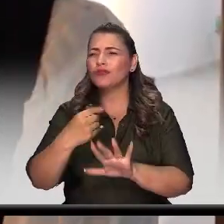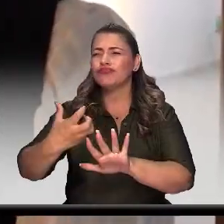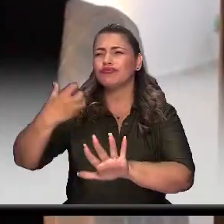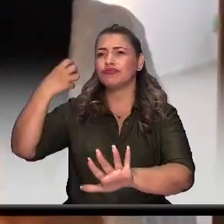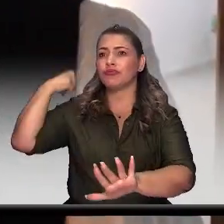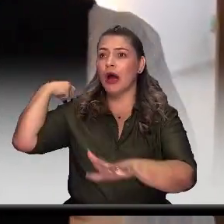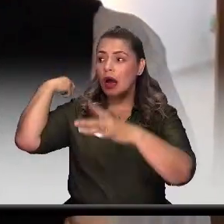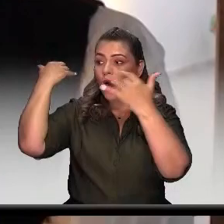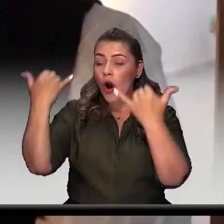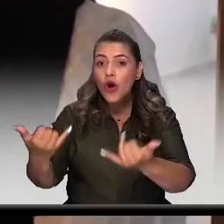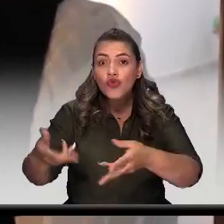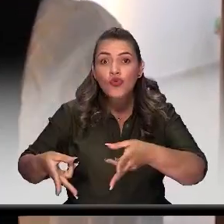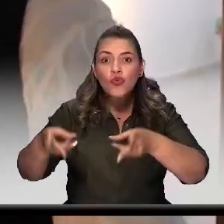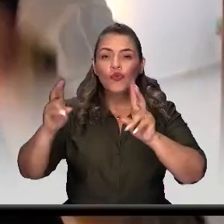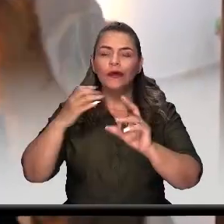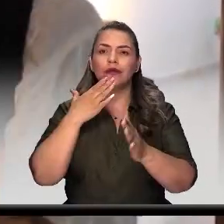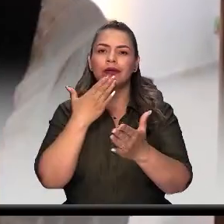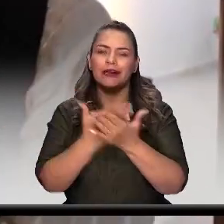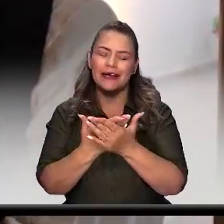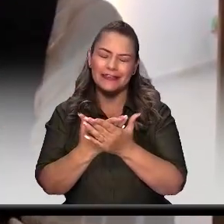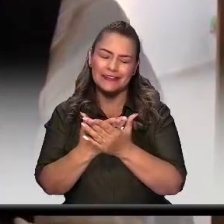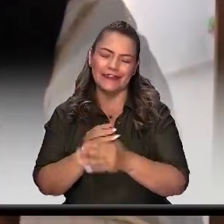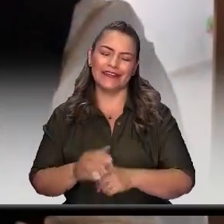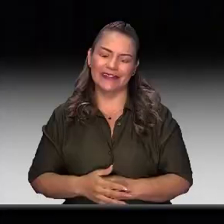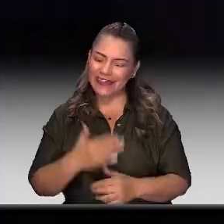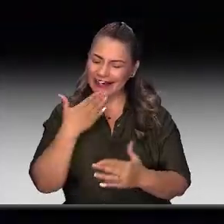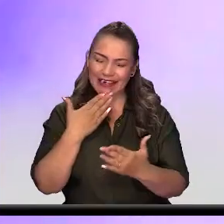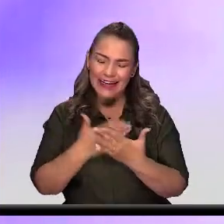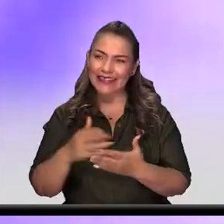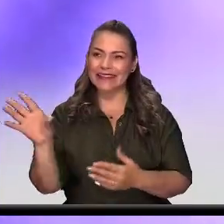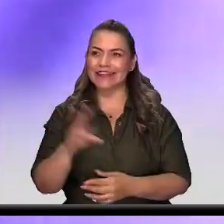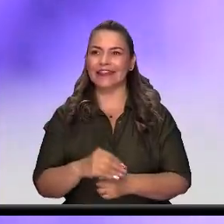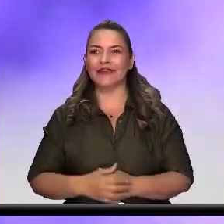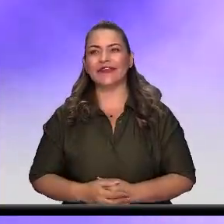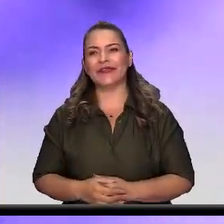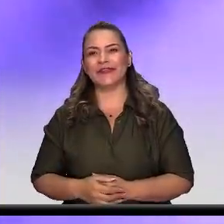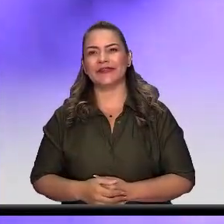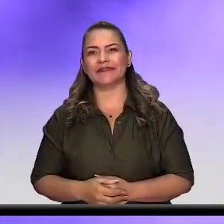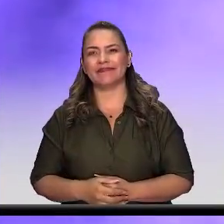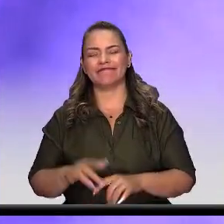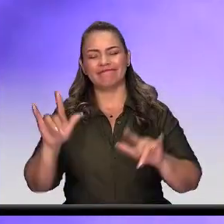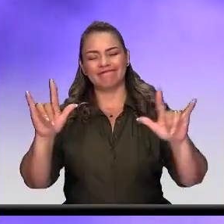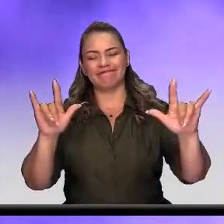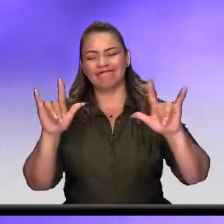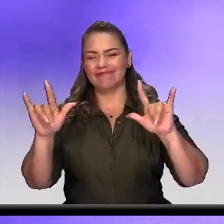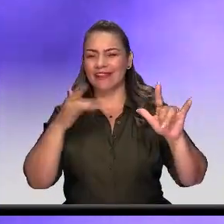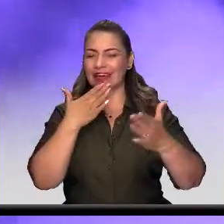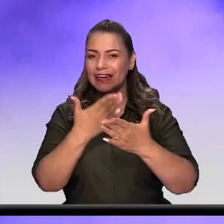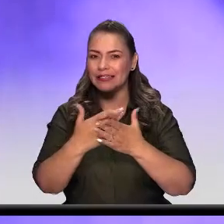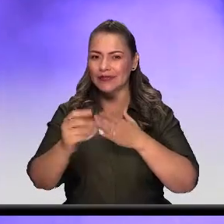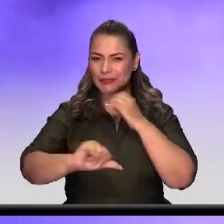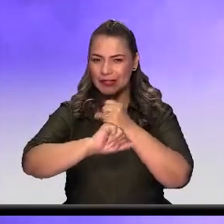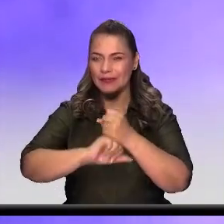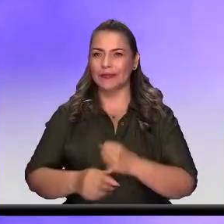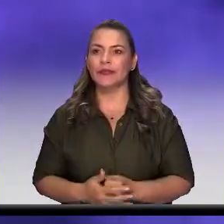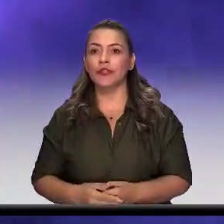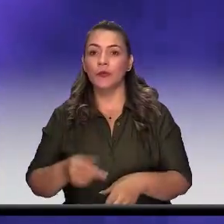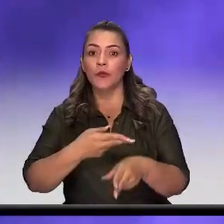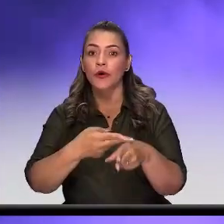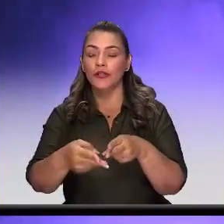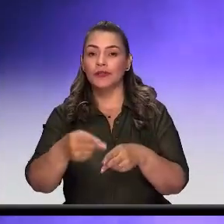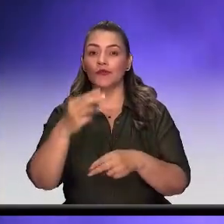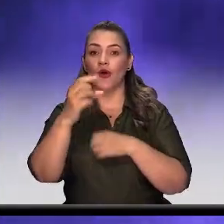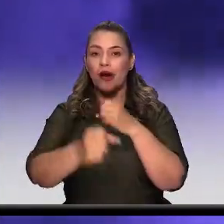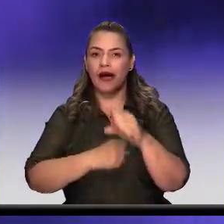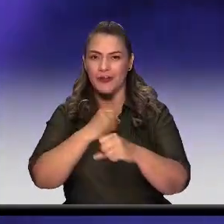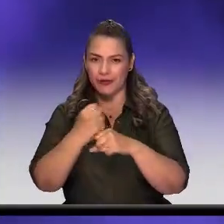las canciones nuevas. a las de despecho y todo lo demás. Muchas gracias a toda la gente de Itagüí, se les quiere mucho, les llaman el corazón. Gracias por toda la energía y nos vemos el próximo año. Sí,